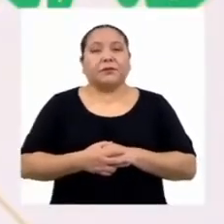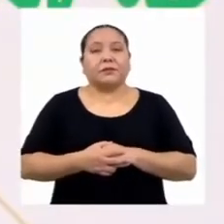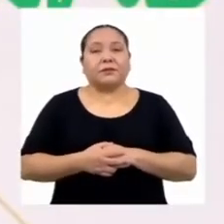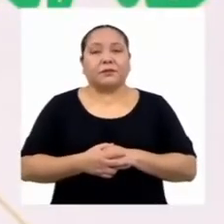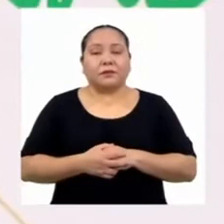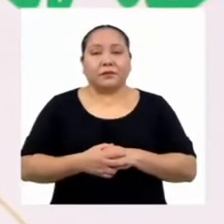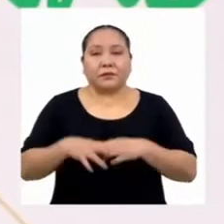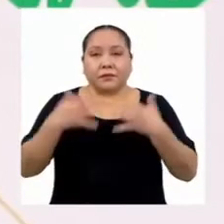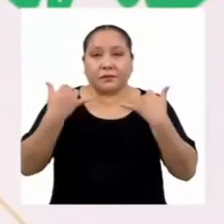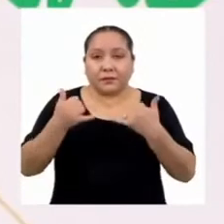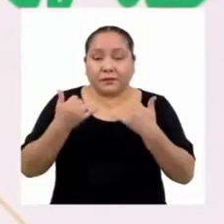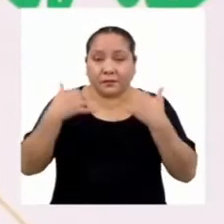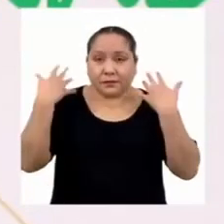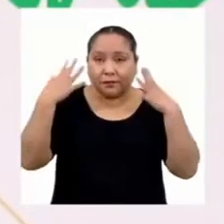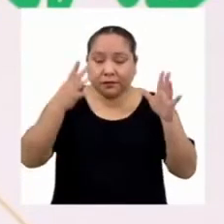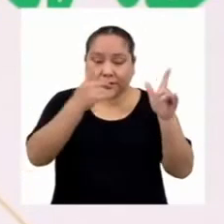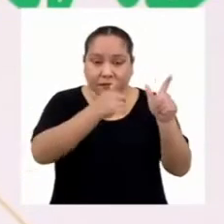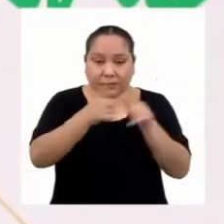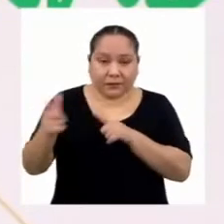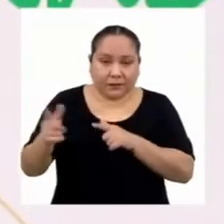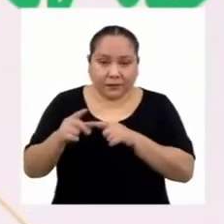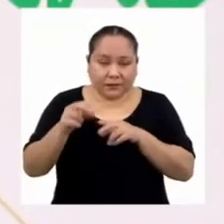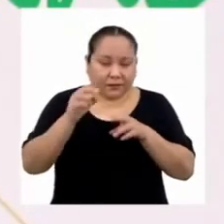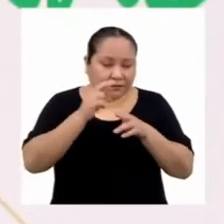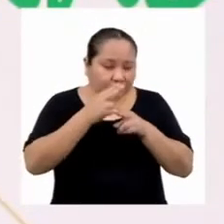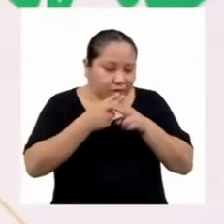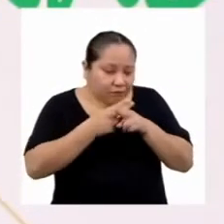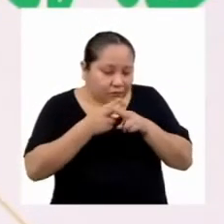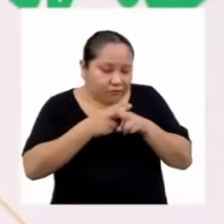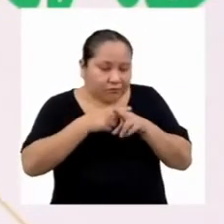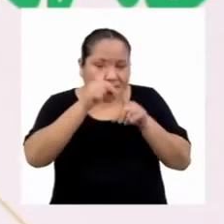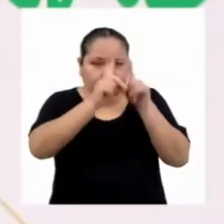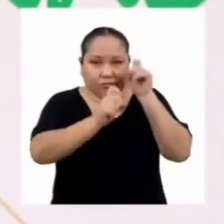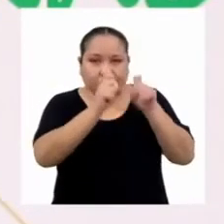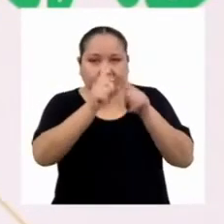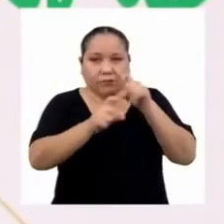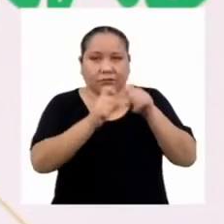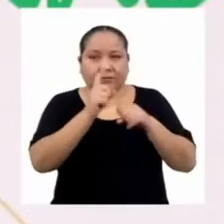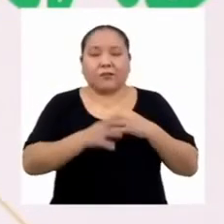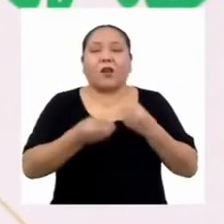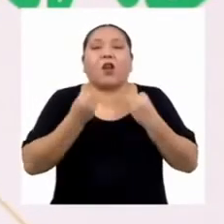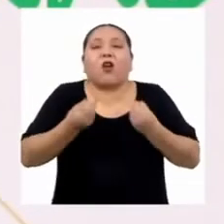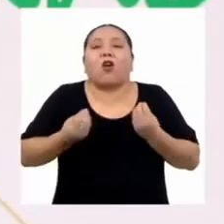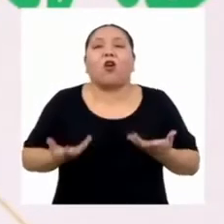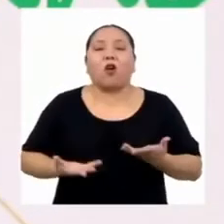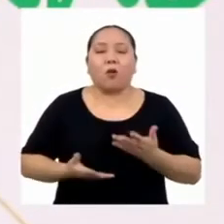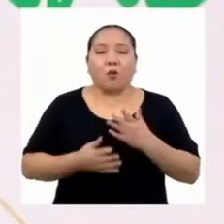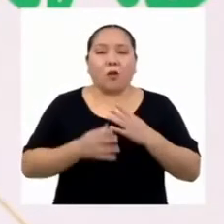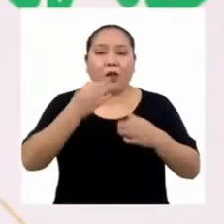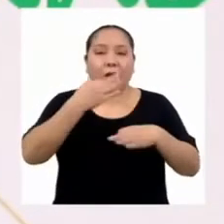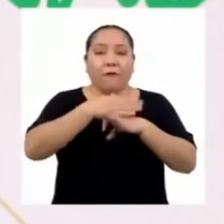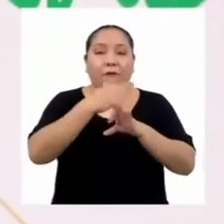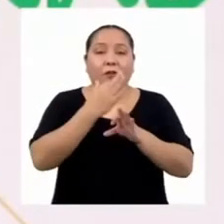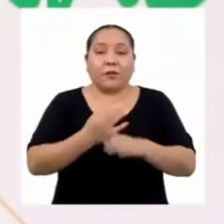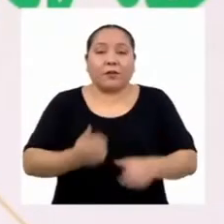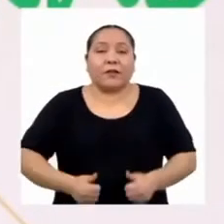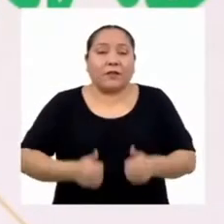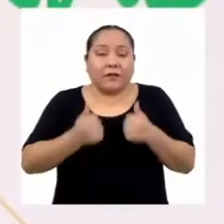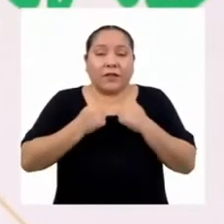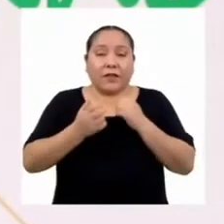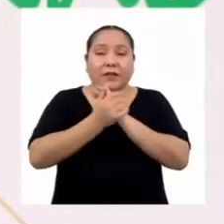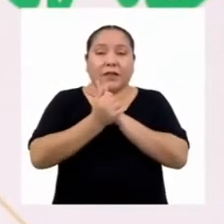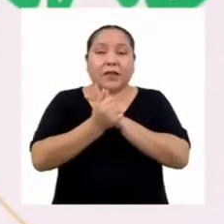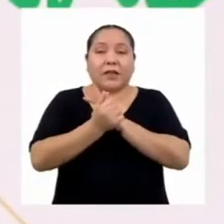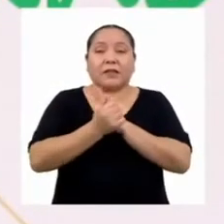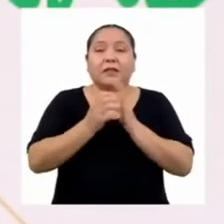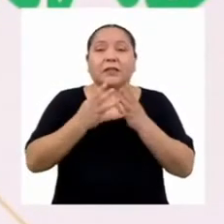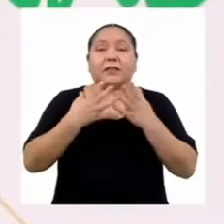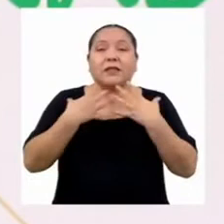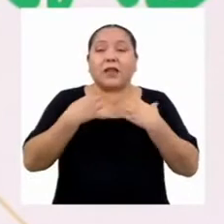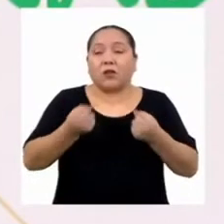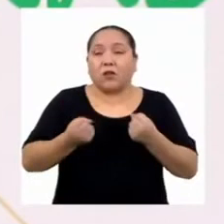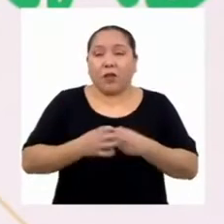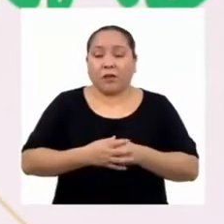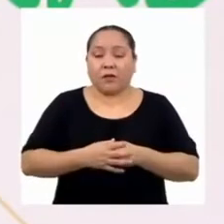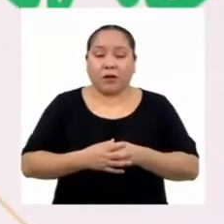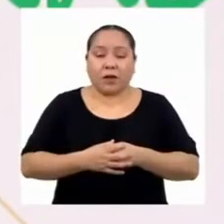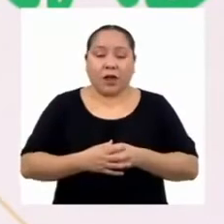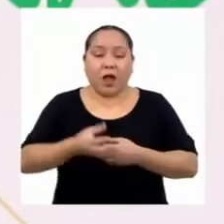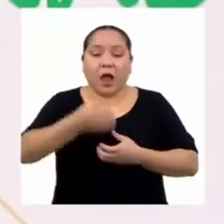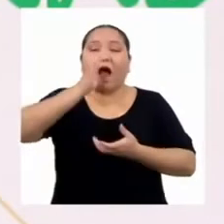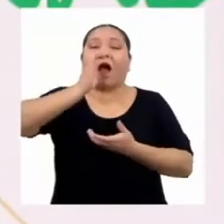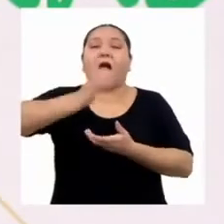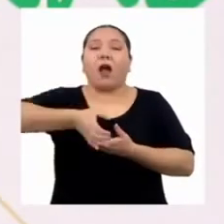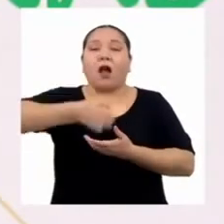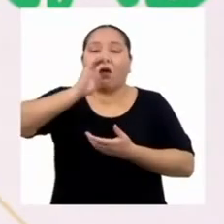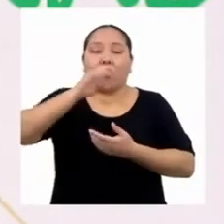Ahora que ya tenemos lista nuestra pequeña encuesta sobre los hábitos de vida saludables más importantes, el consumo de agua y el ejercicio